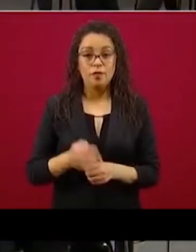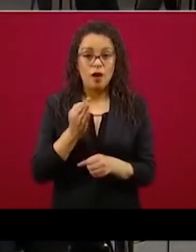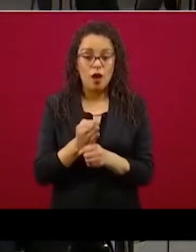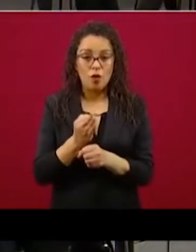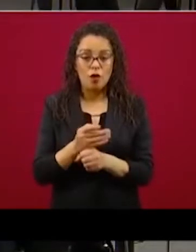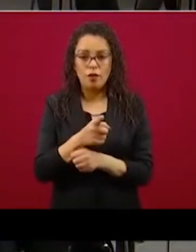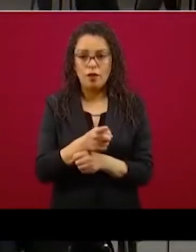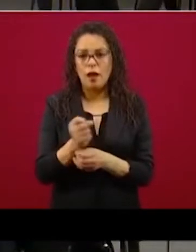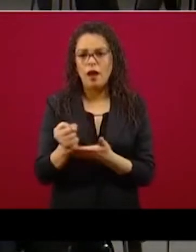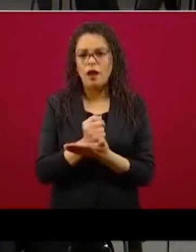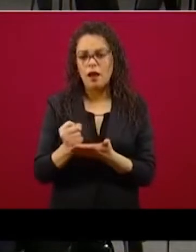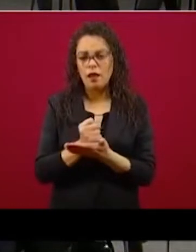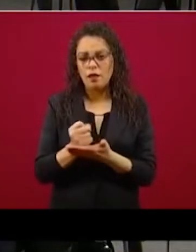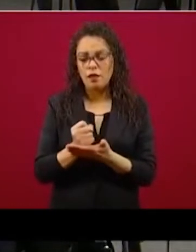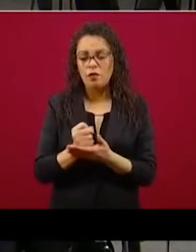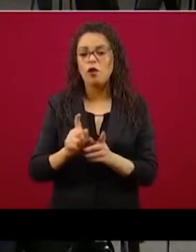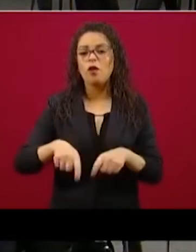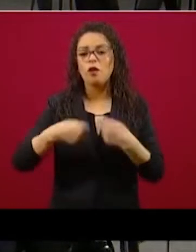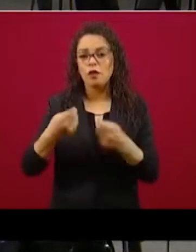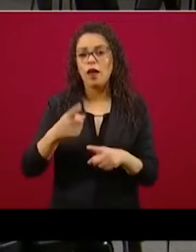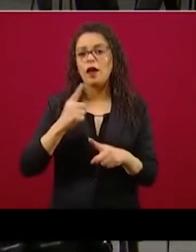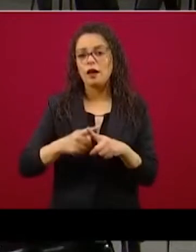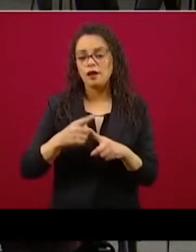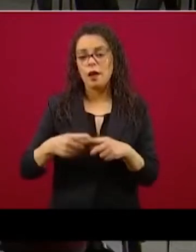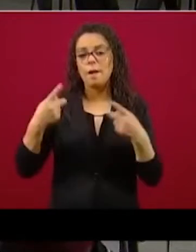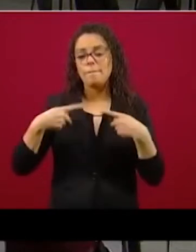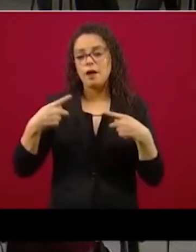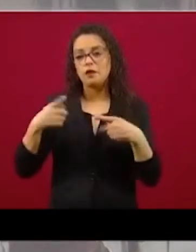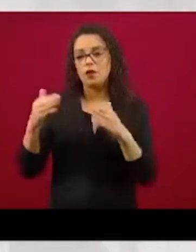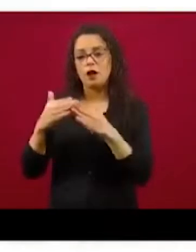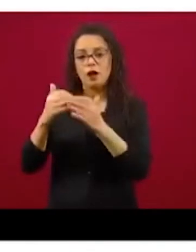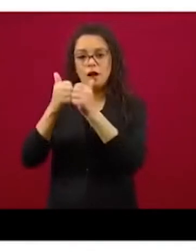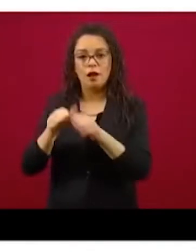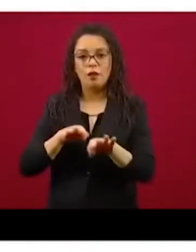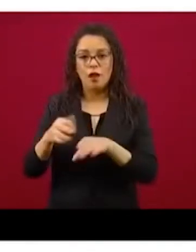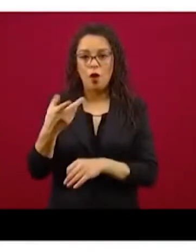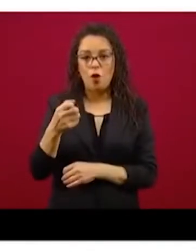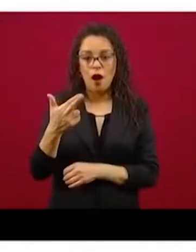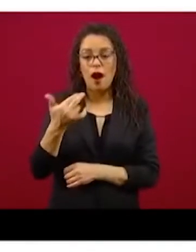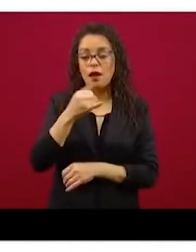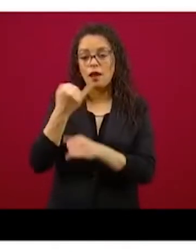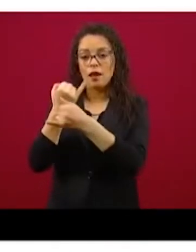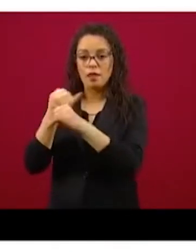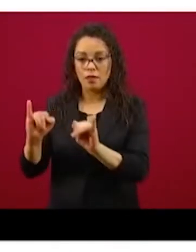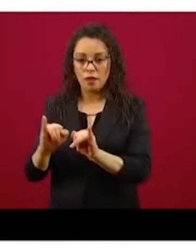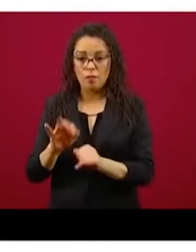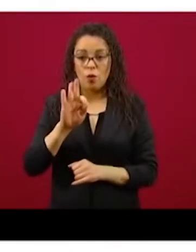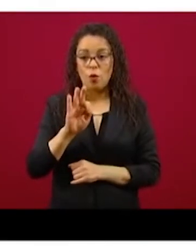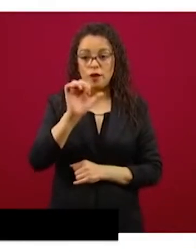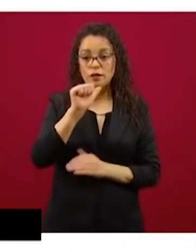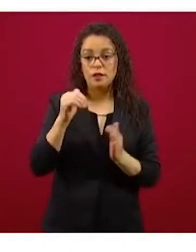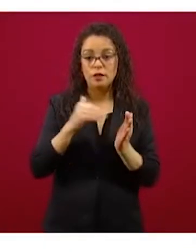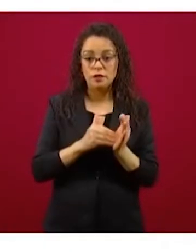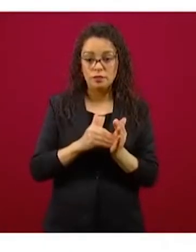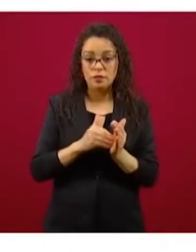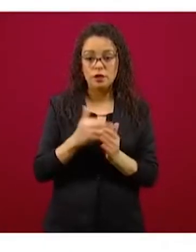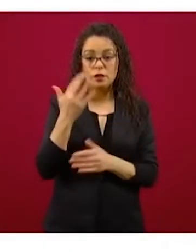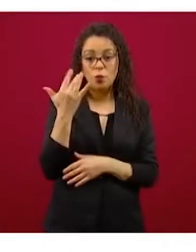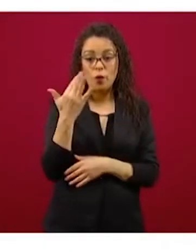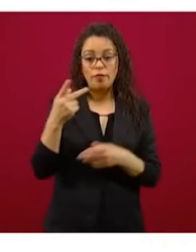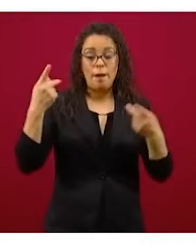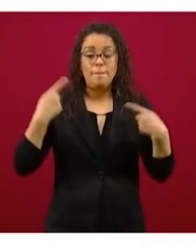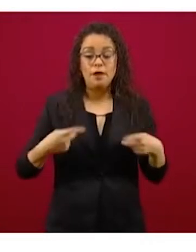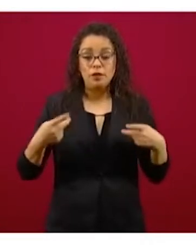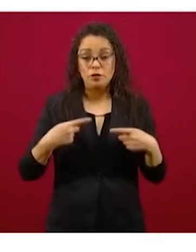trabajadoras del hogar y a trabajadores independientes. Es un universo de 46 mil 50 personas que